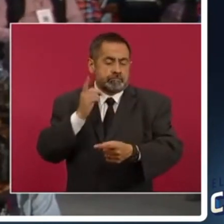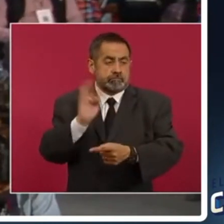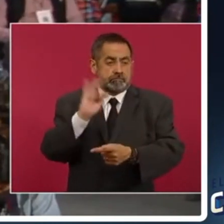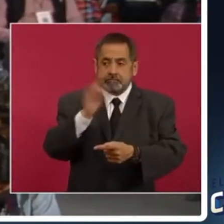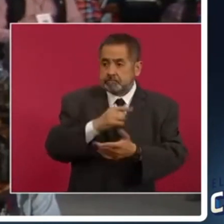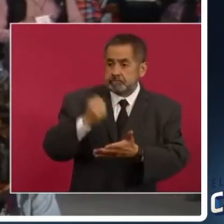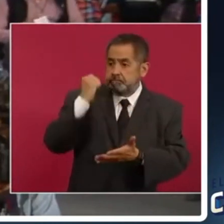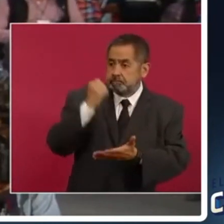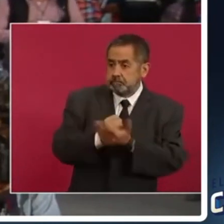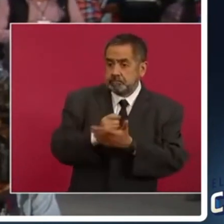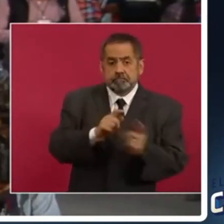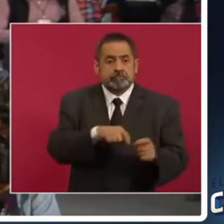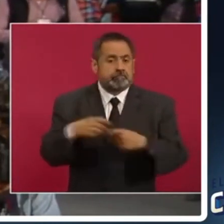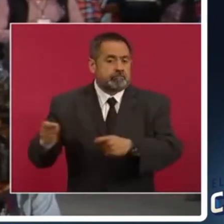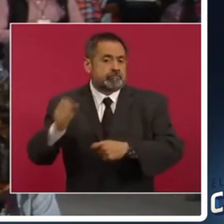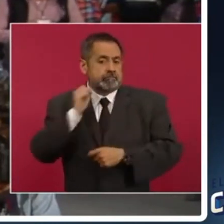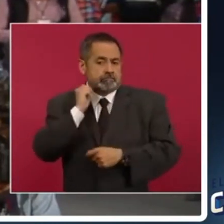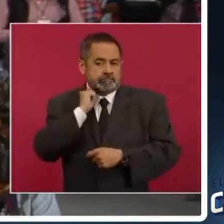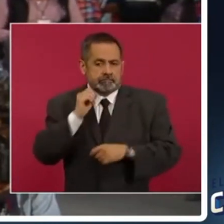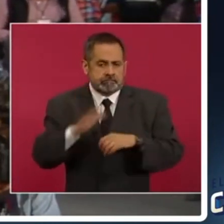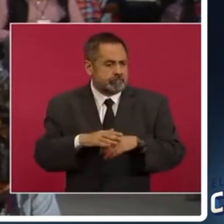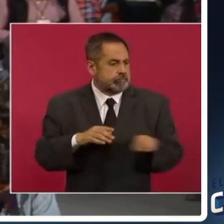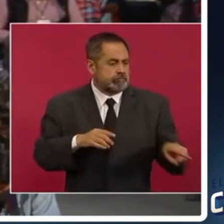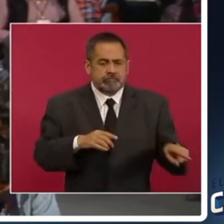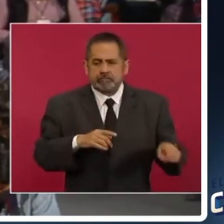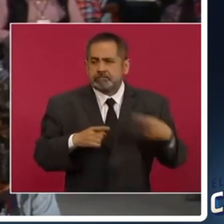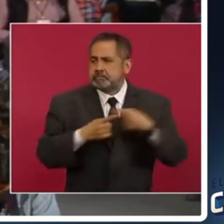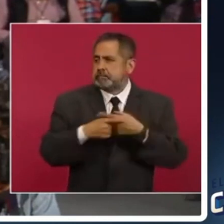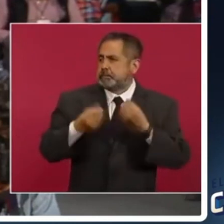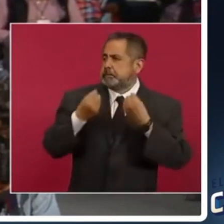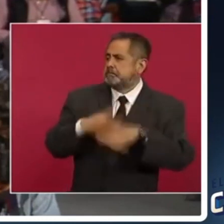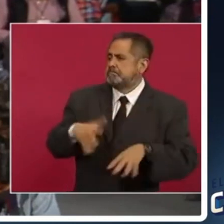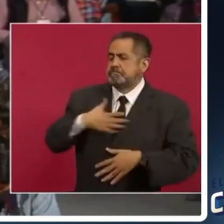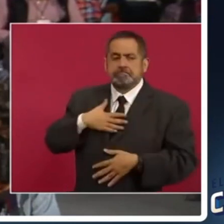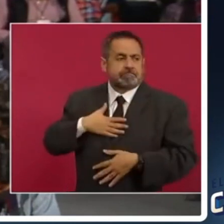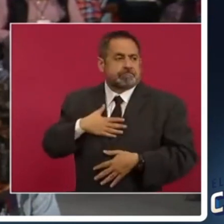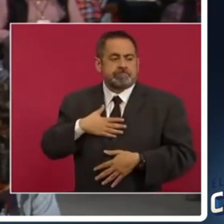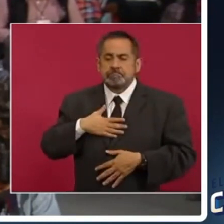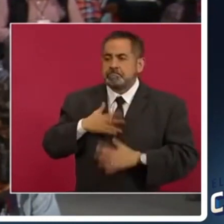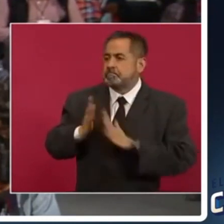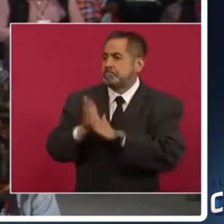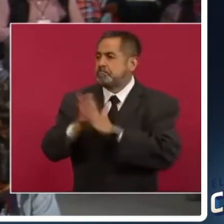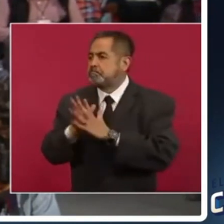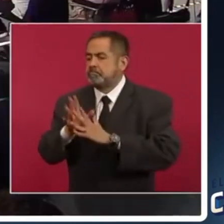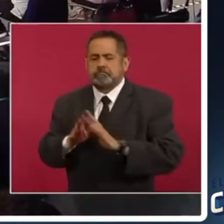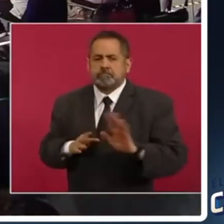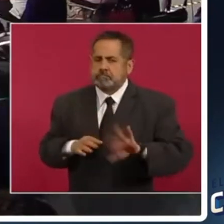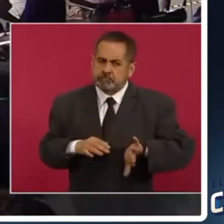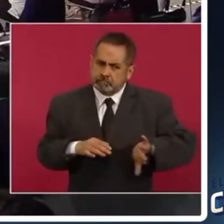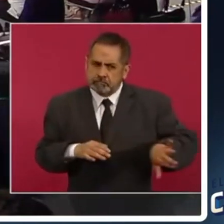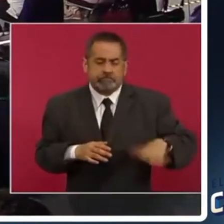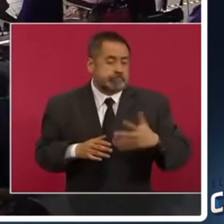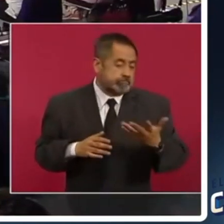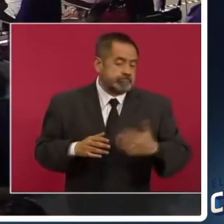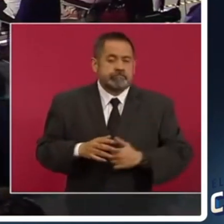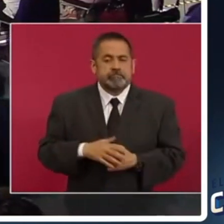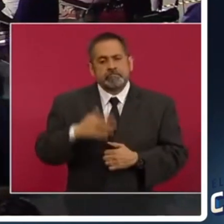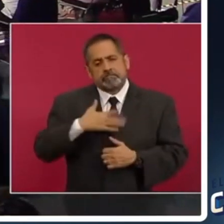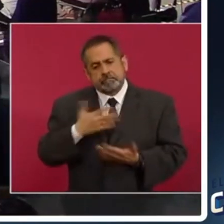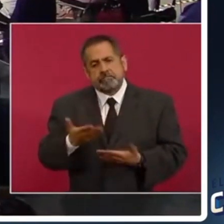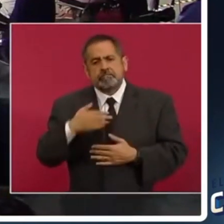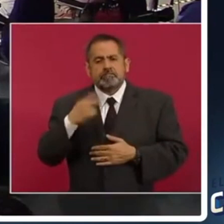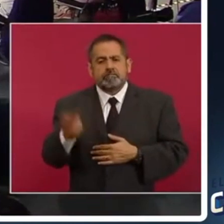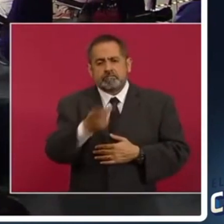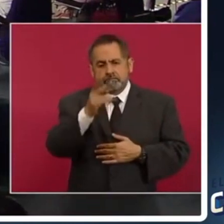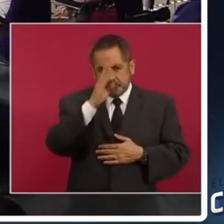aprueban la de senadores, pues porque obviamente hay intereses que no están alineados con el de la nación. Y en este caso le preguntaría,